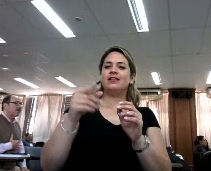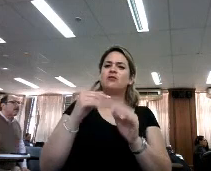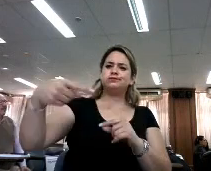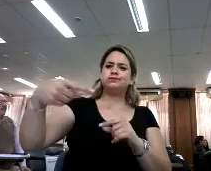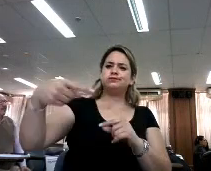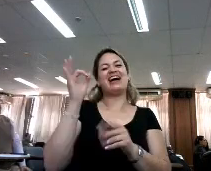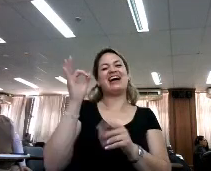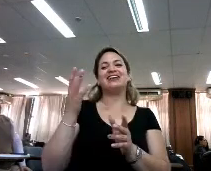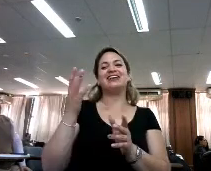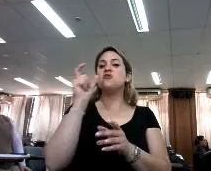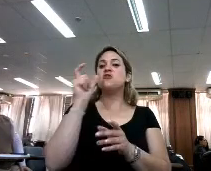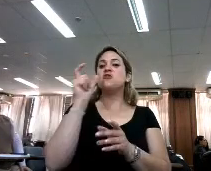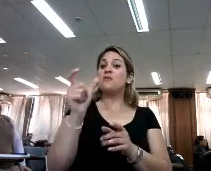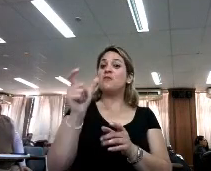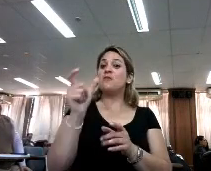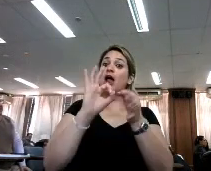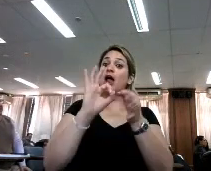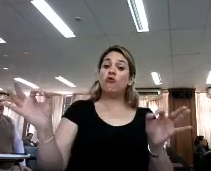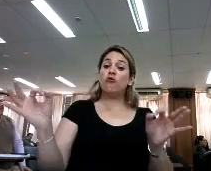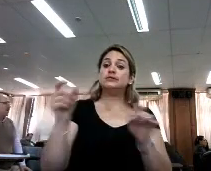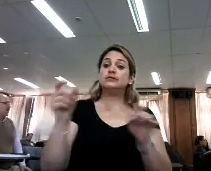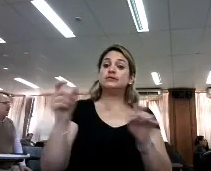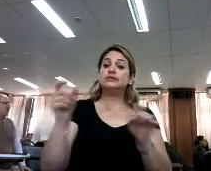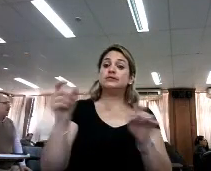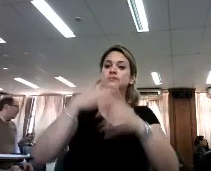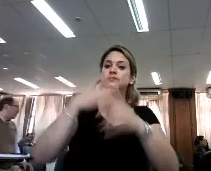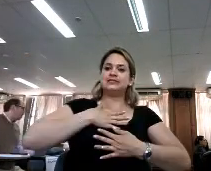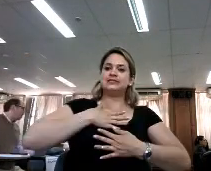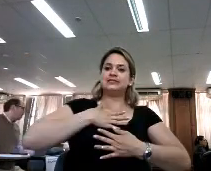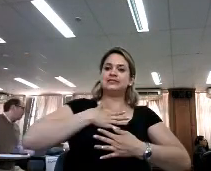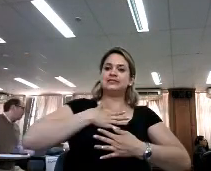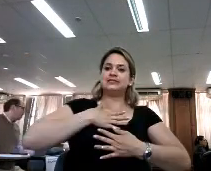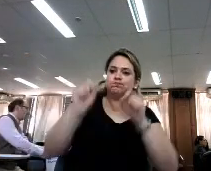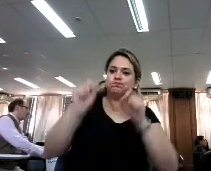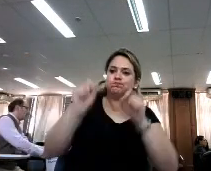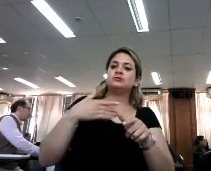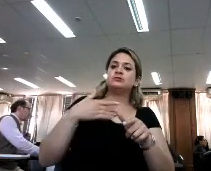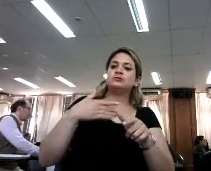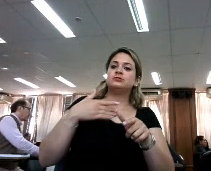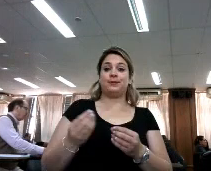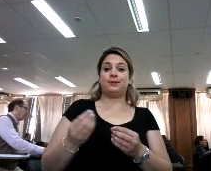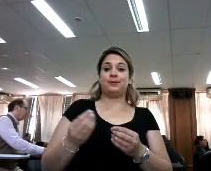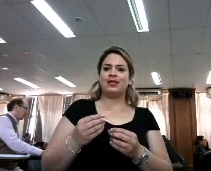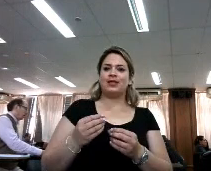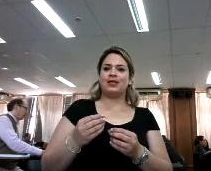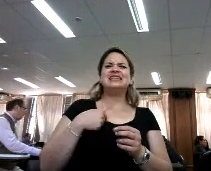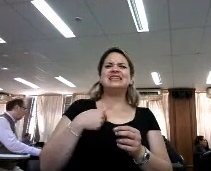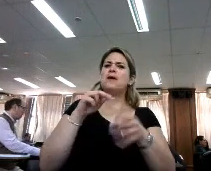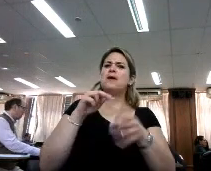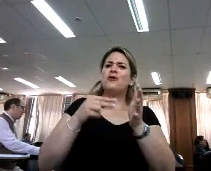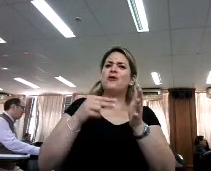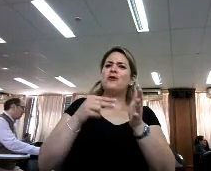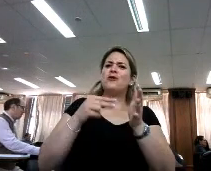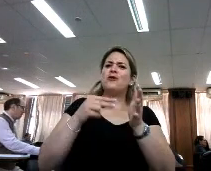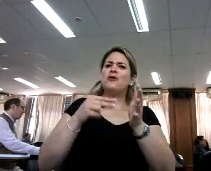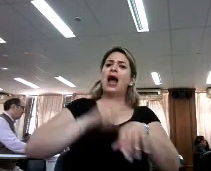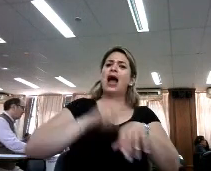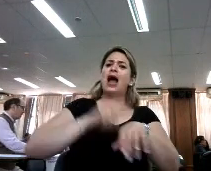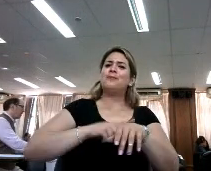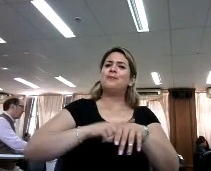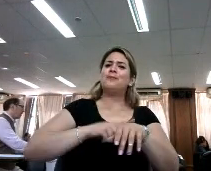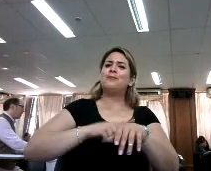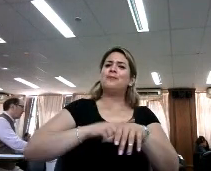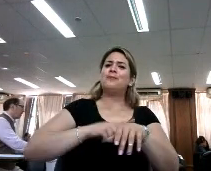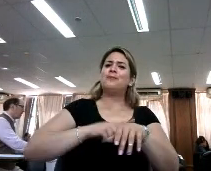son palabras o frases que se identificaron como obstáculos a la hora de tener un flujo de lectura